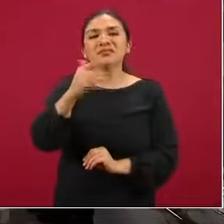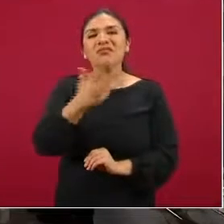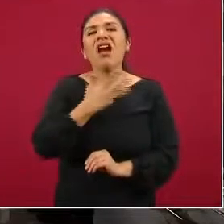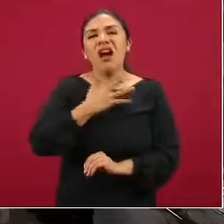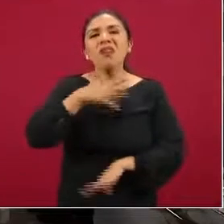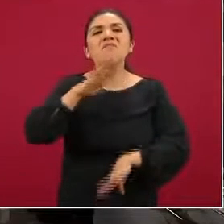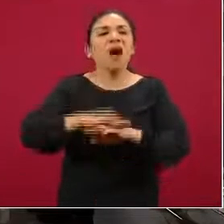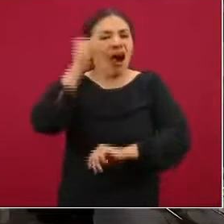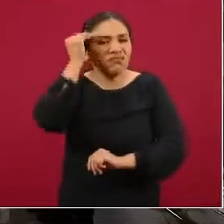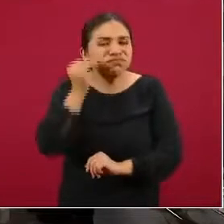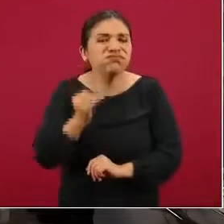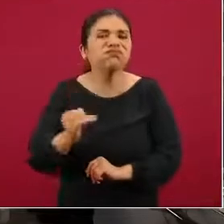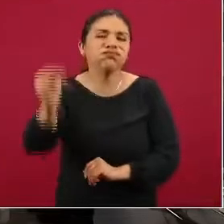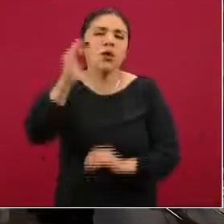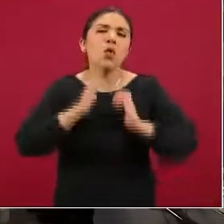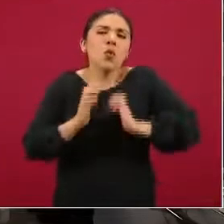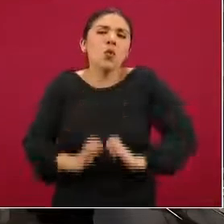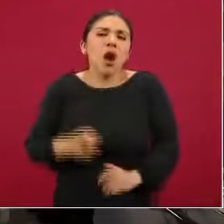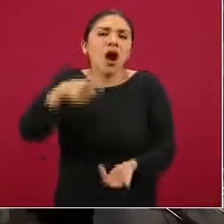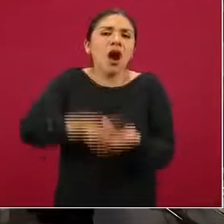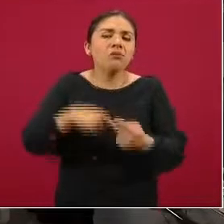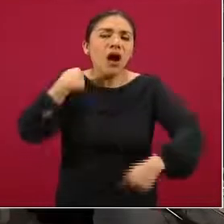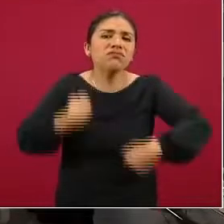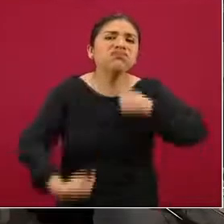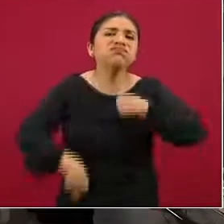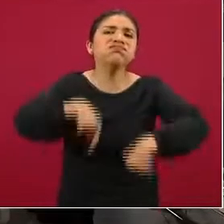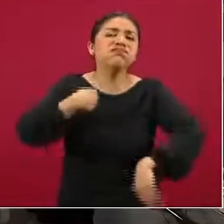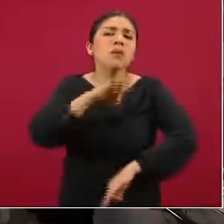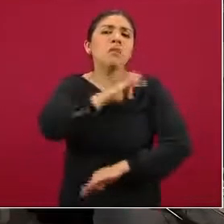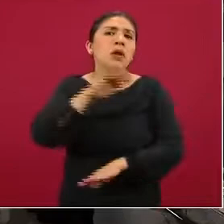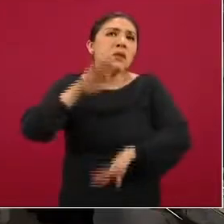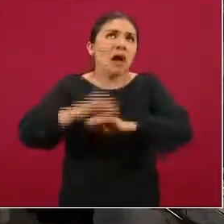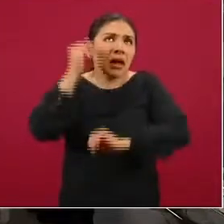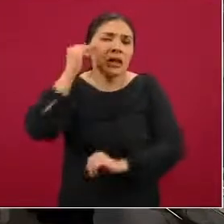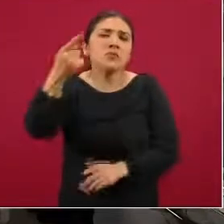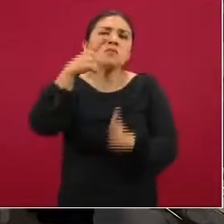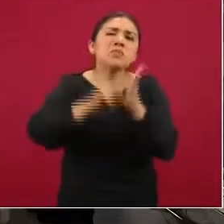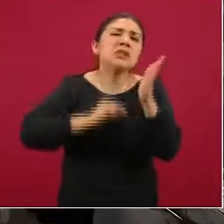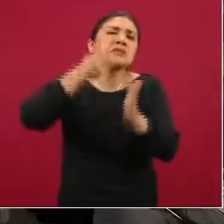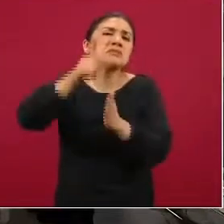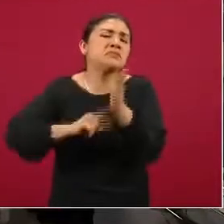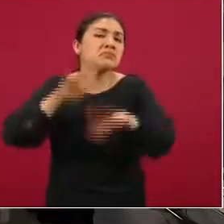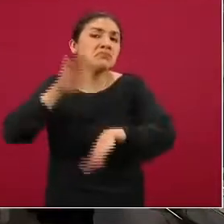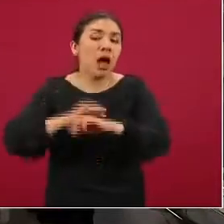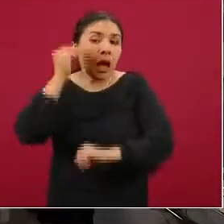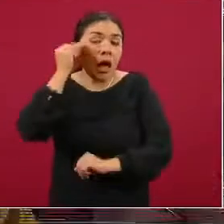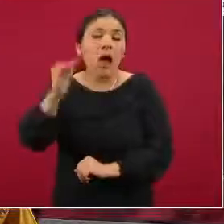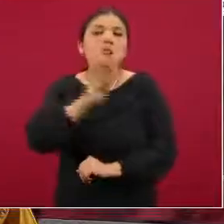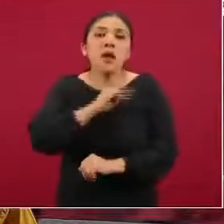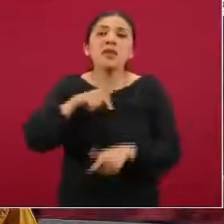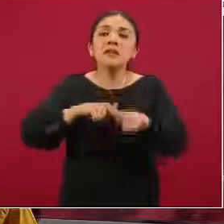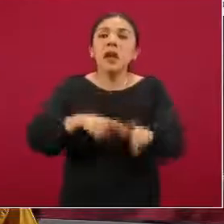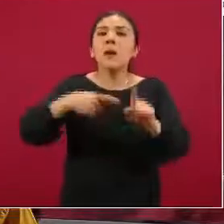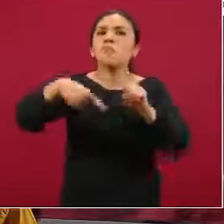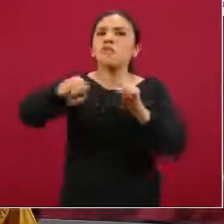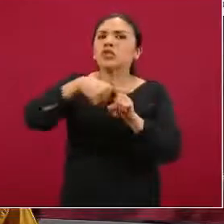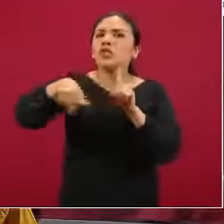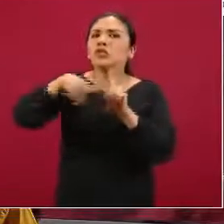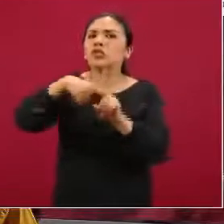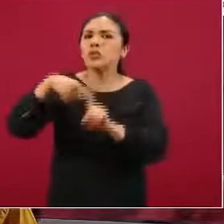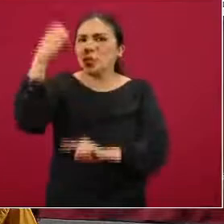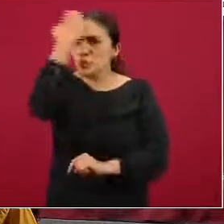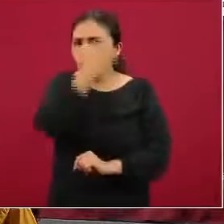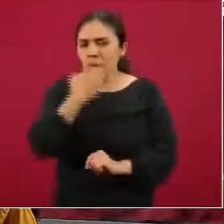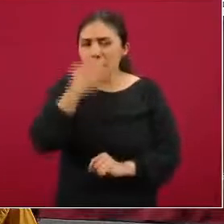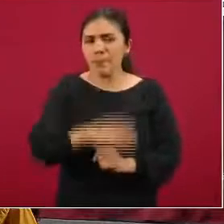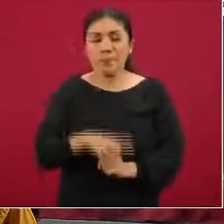más tiempo presentes y estos podrían inclusive durar meses y la prueba podría seguir saliendo positiva. Si